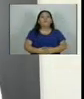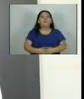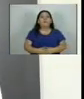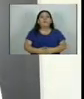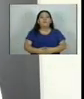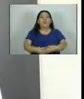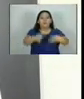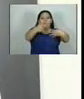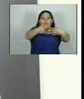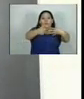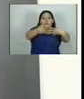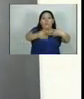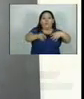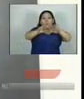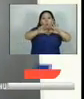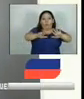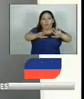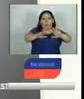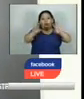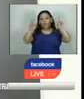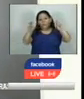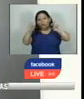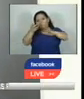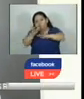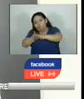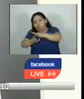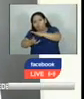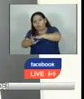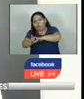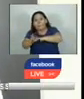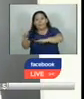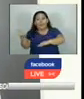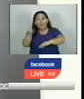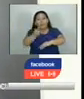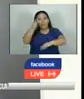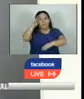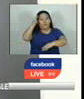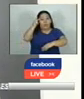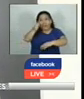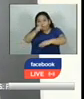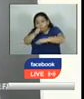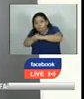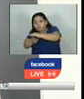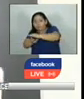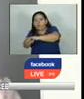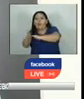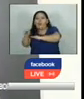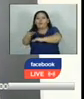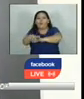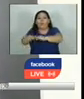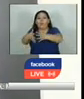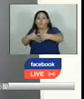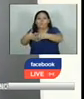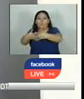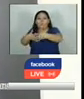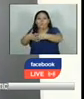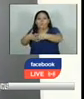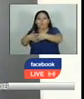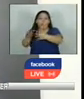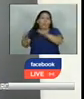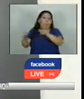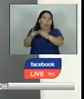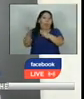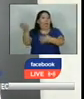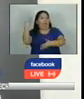regresar al título 8 a las normas regulares de migración significa que cuando las personas ingresan a Estados Unidos no son rechazadas como lo